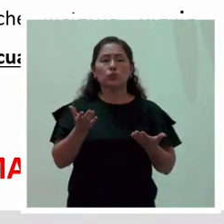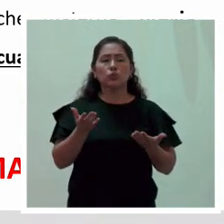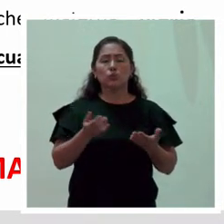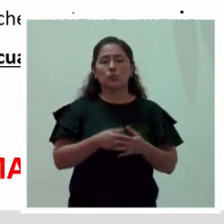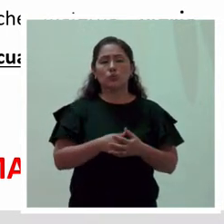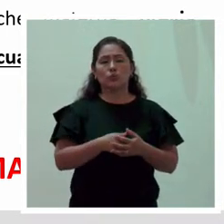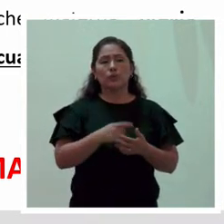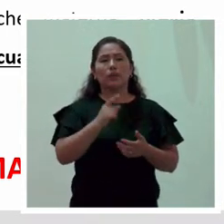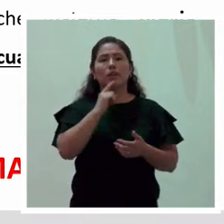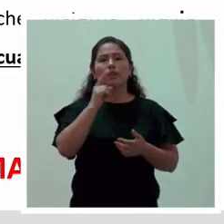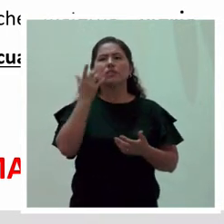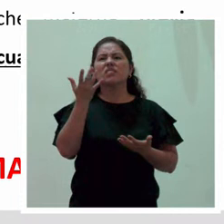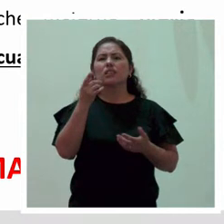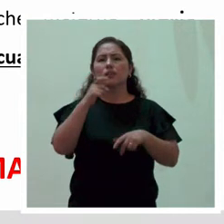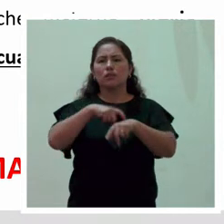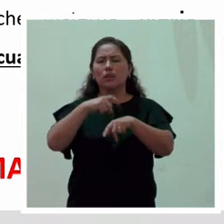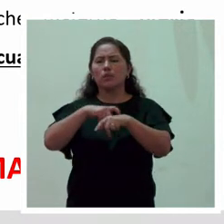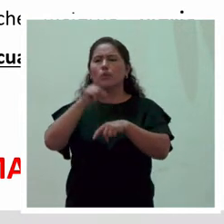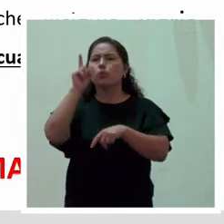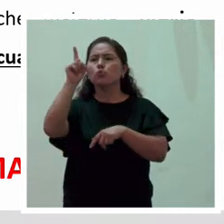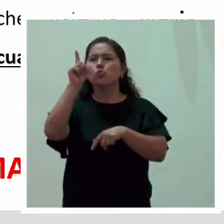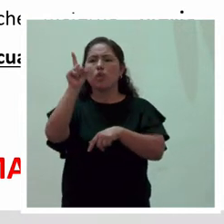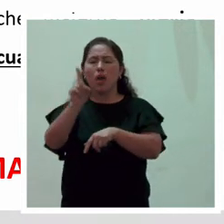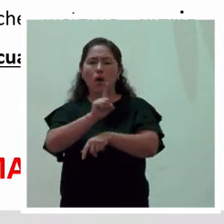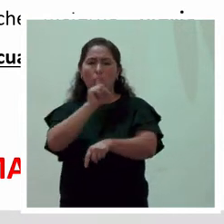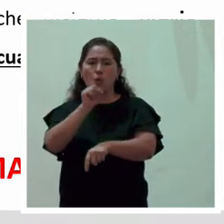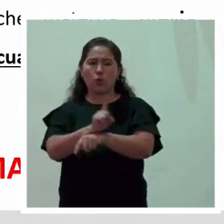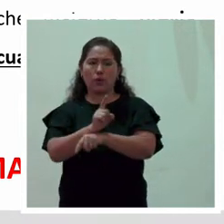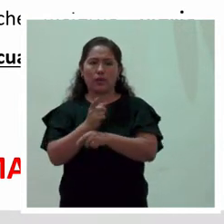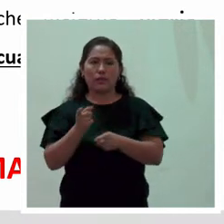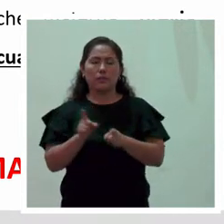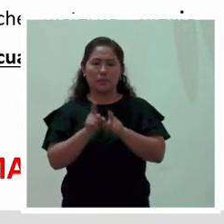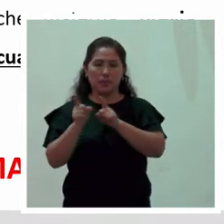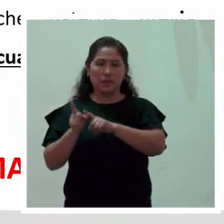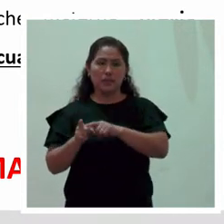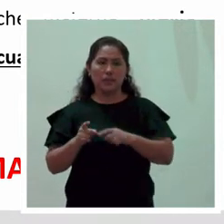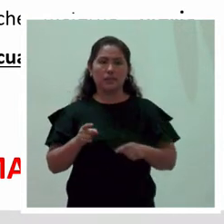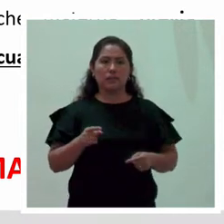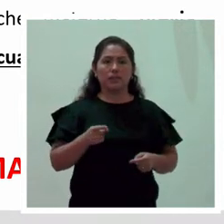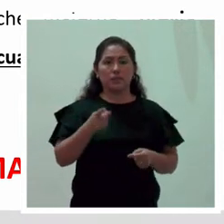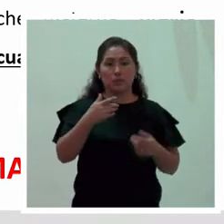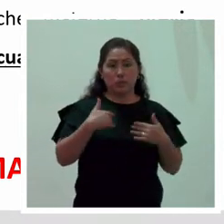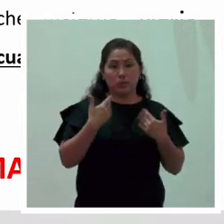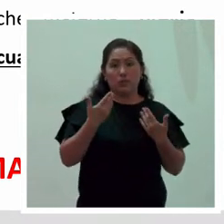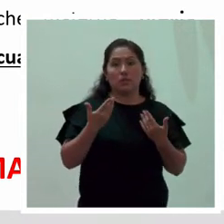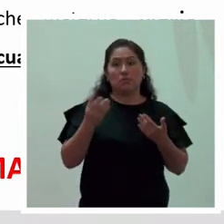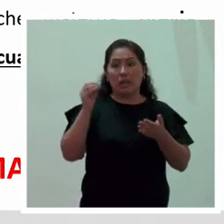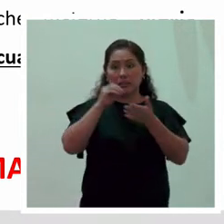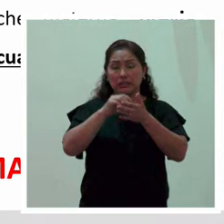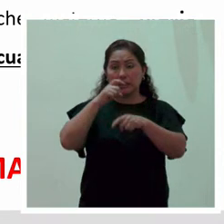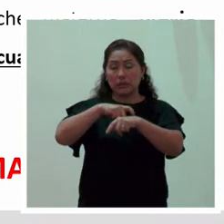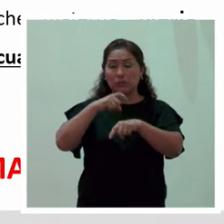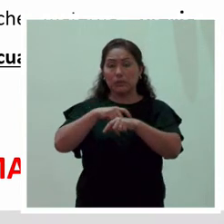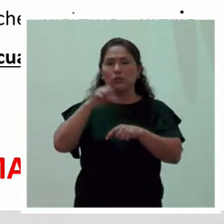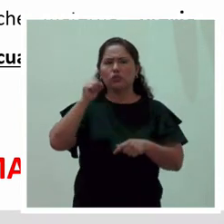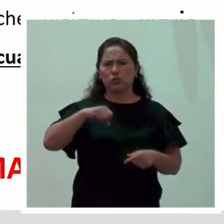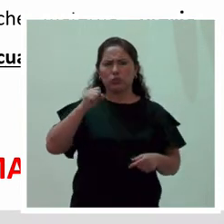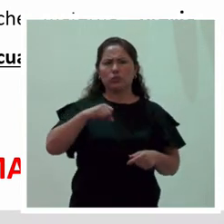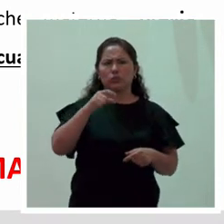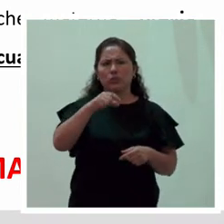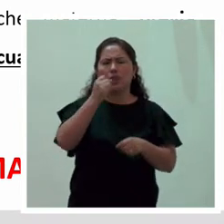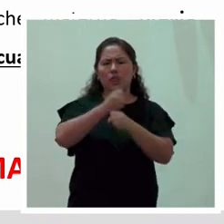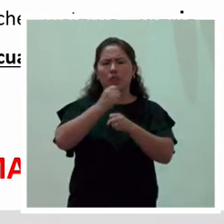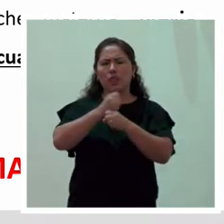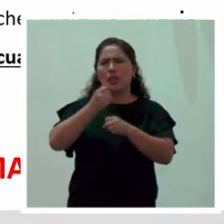Es de una hora también, ¿no? Puede ser menor a una hora. ¿Podría ser más? Sí. El podría